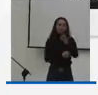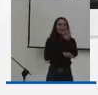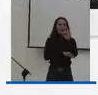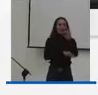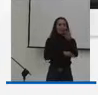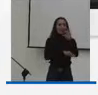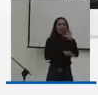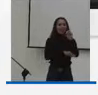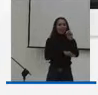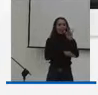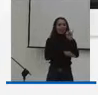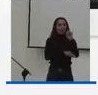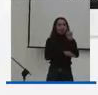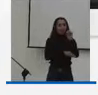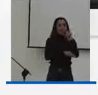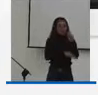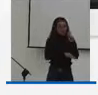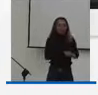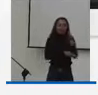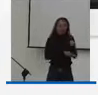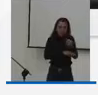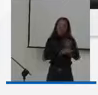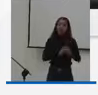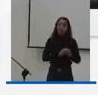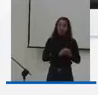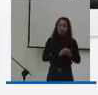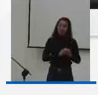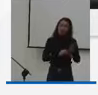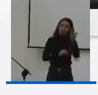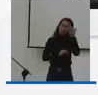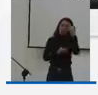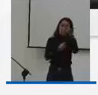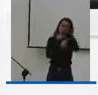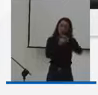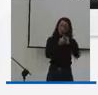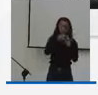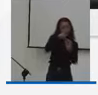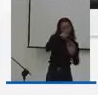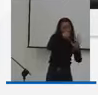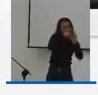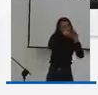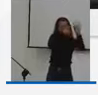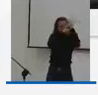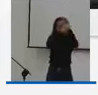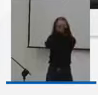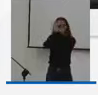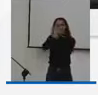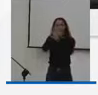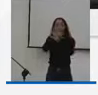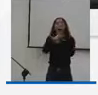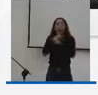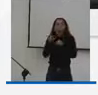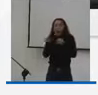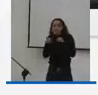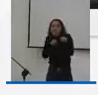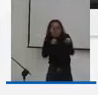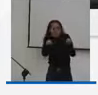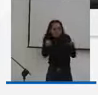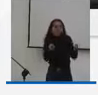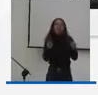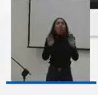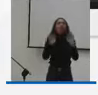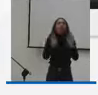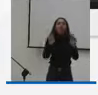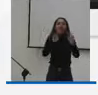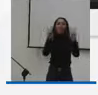involucrado todo lo que es el desarrollo psicosocial que ya muchas regiones tienen esas áreas de desarrollo psicosocial que es cobijar toda